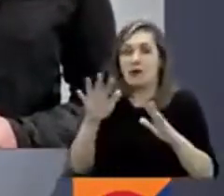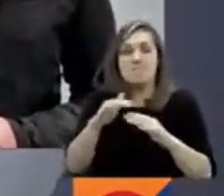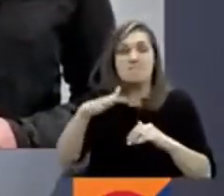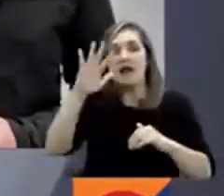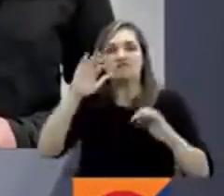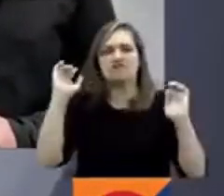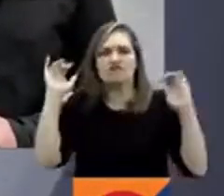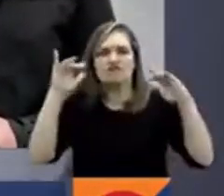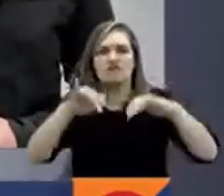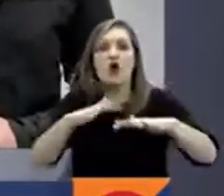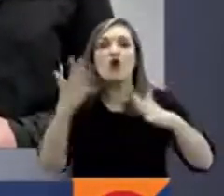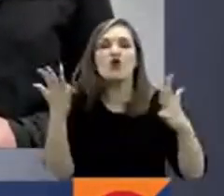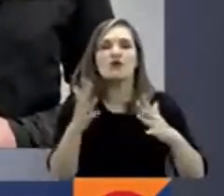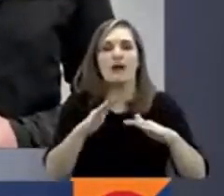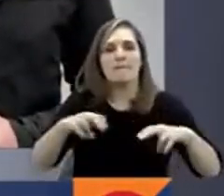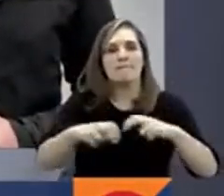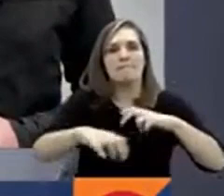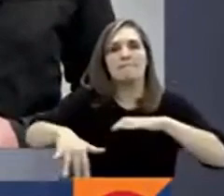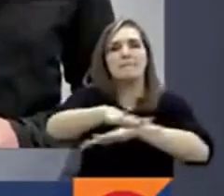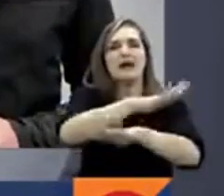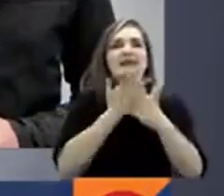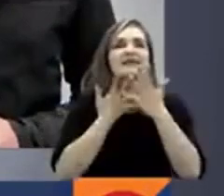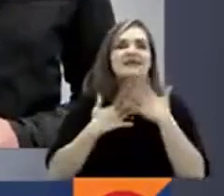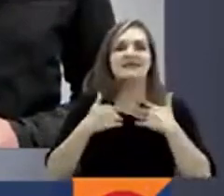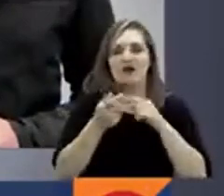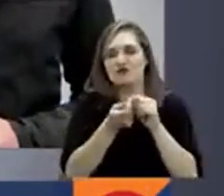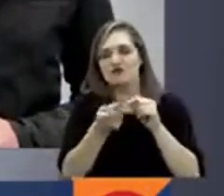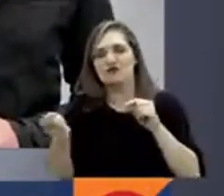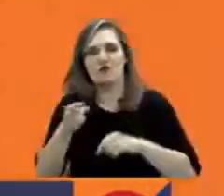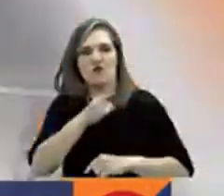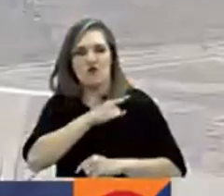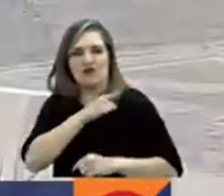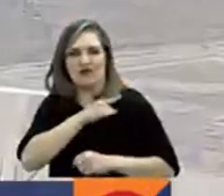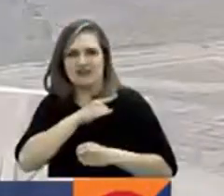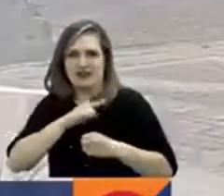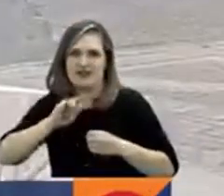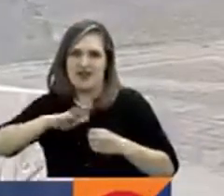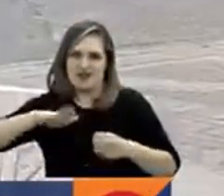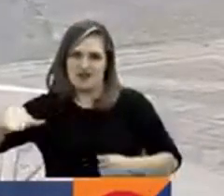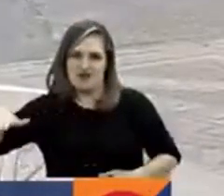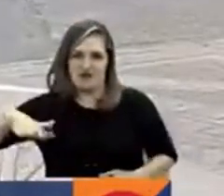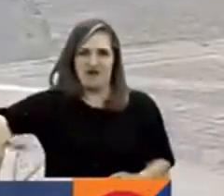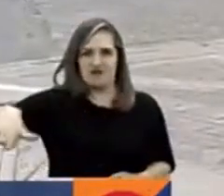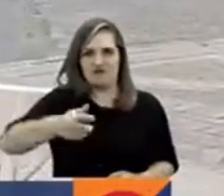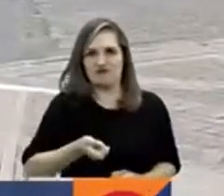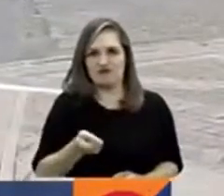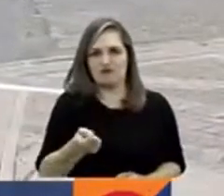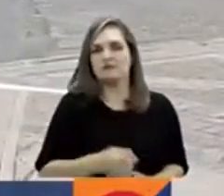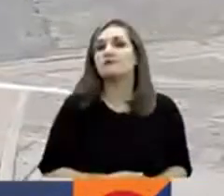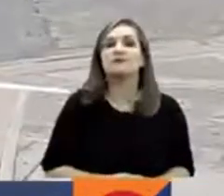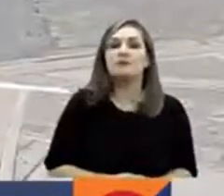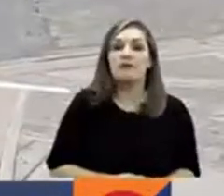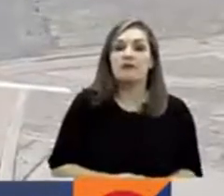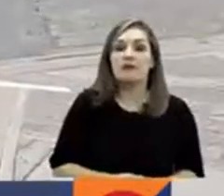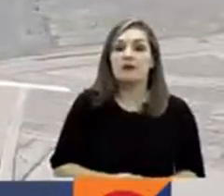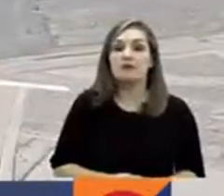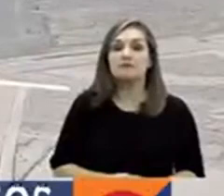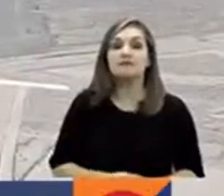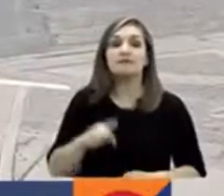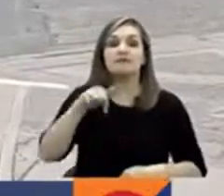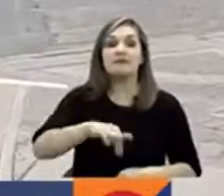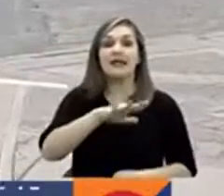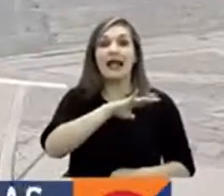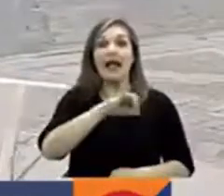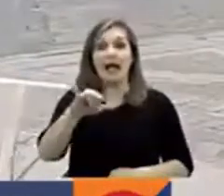el Parque de los Deseos en los alrededores de la Universidad de Antioquia. En Cali, las manifestaciones terminaron en el Parque de las